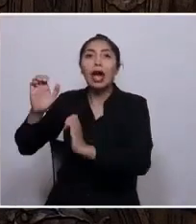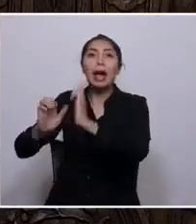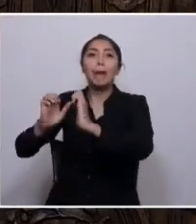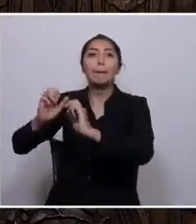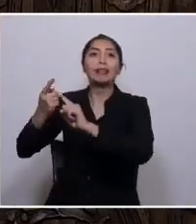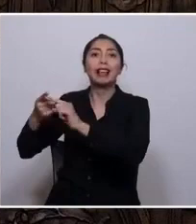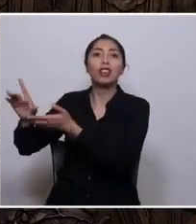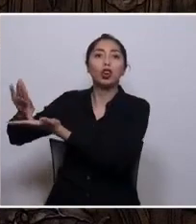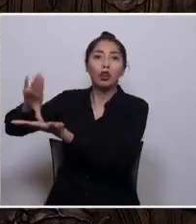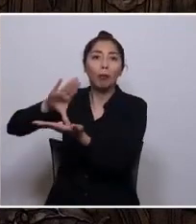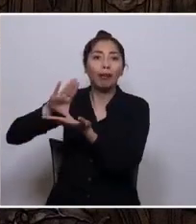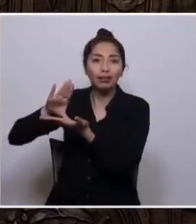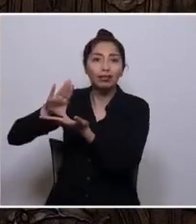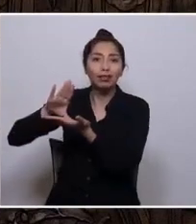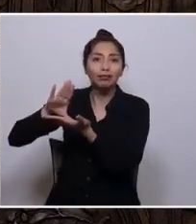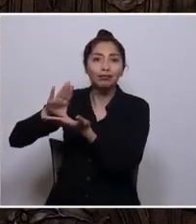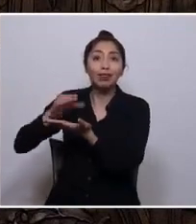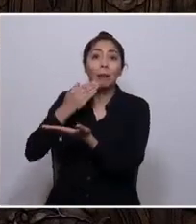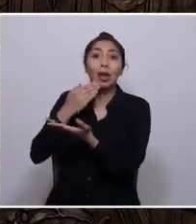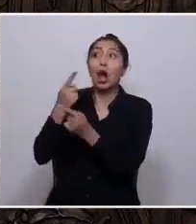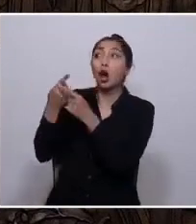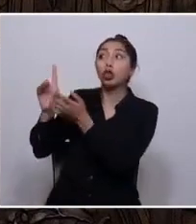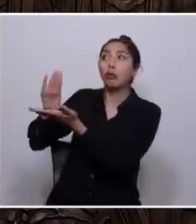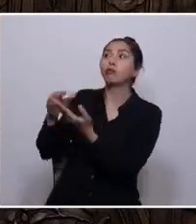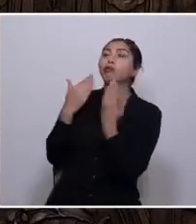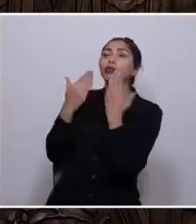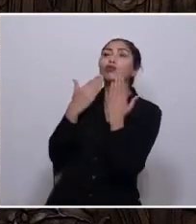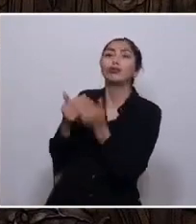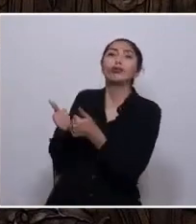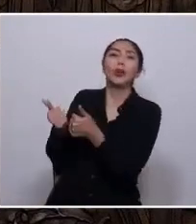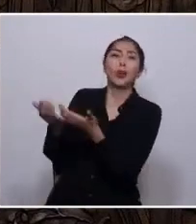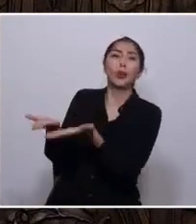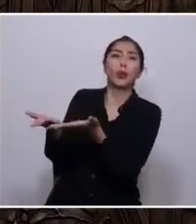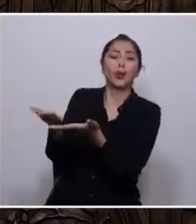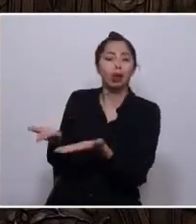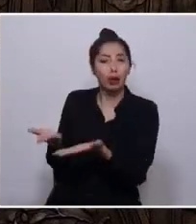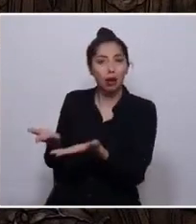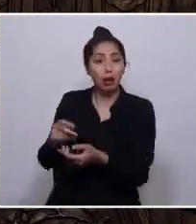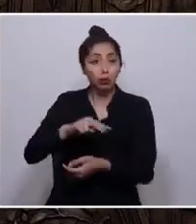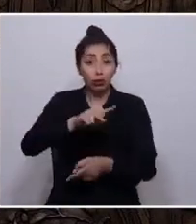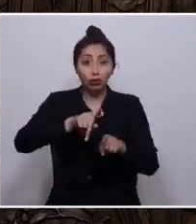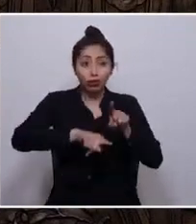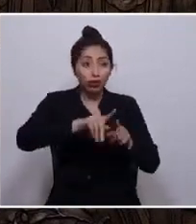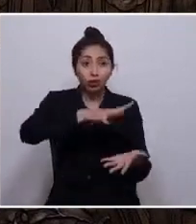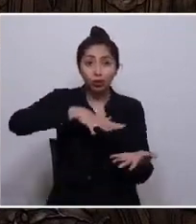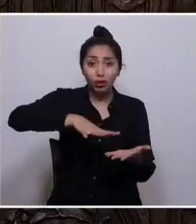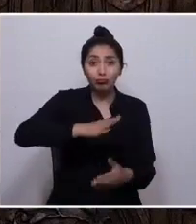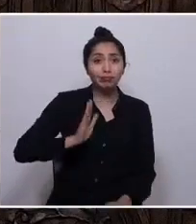Fue servil al capital extranjero. Nuestros territorios siguen llorando.